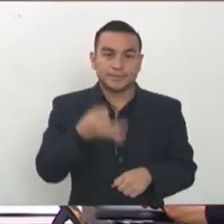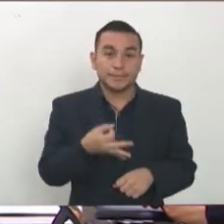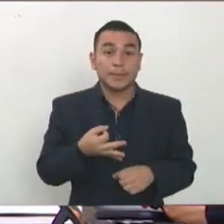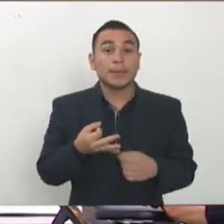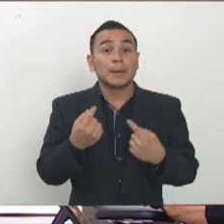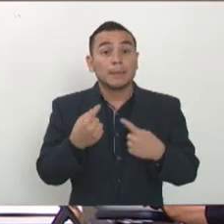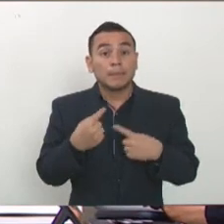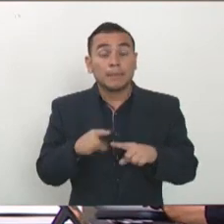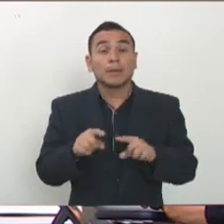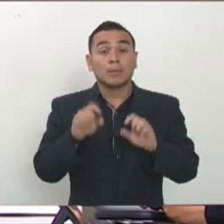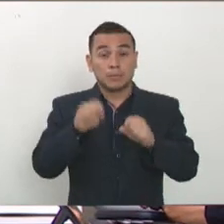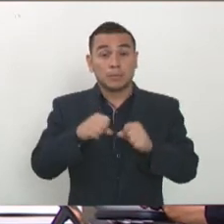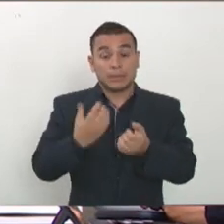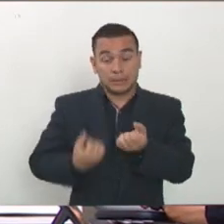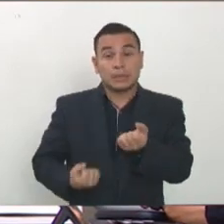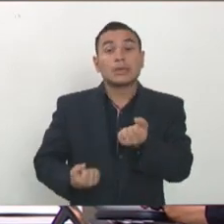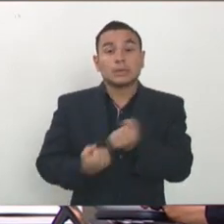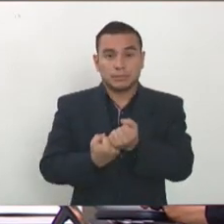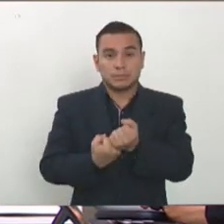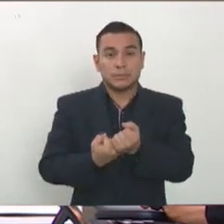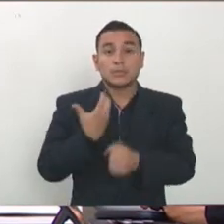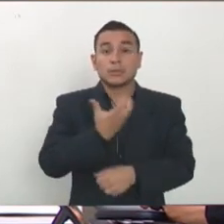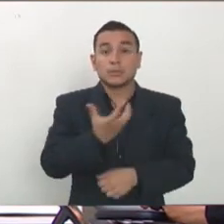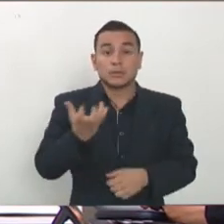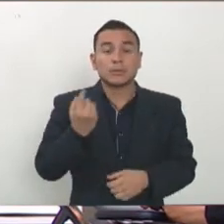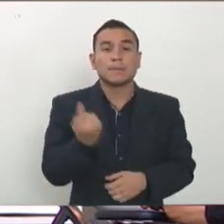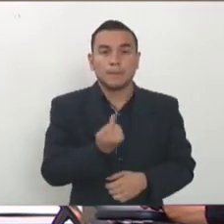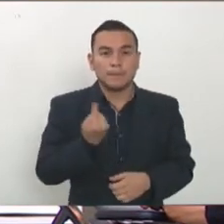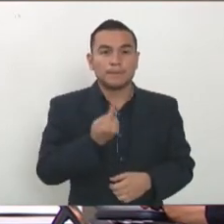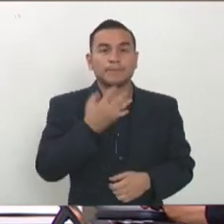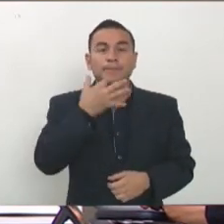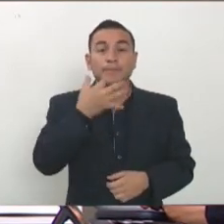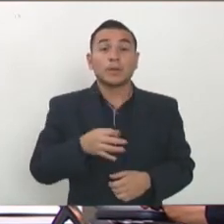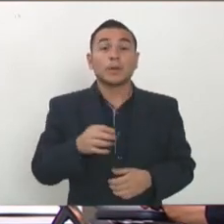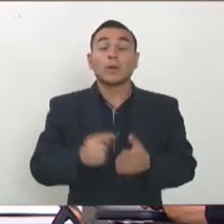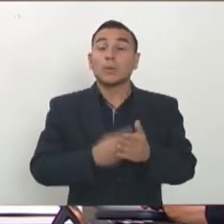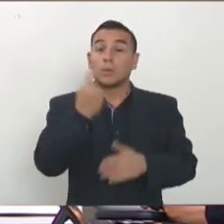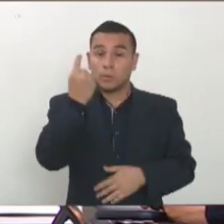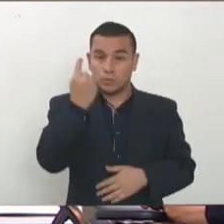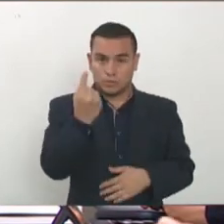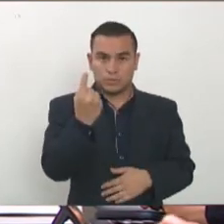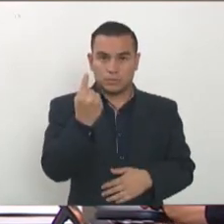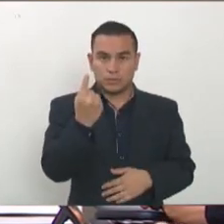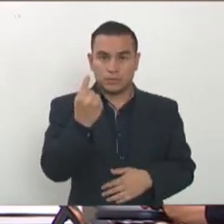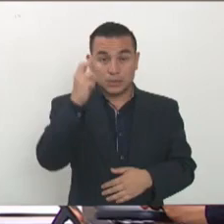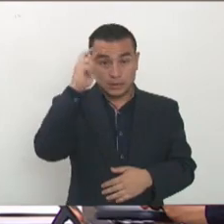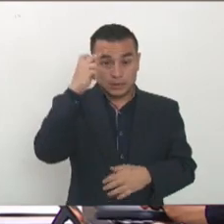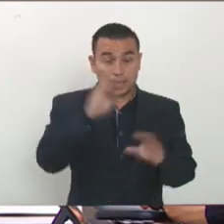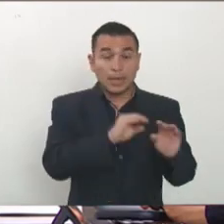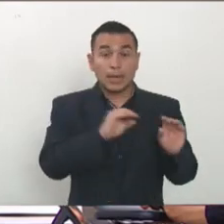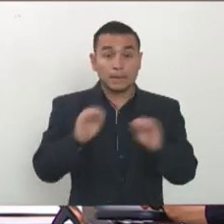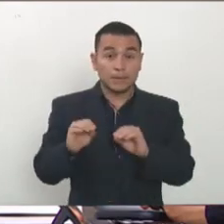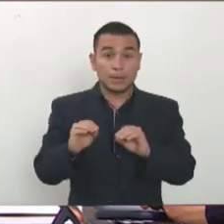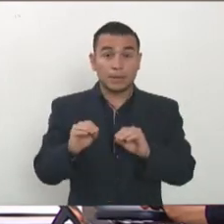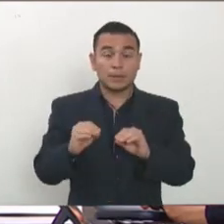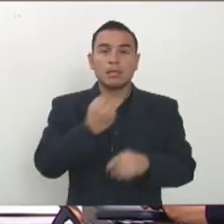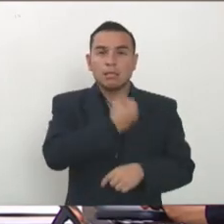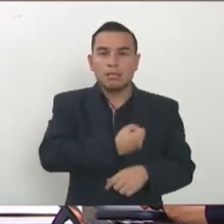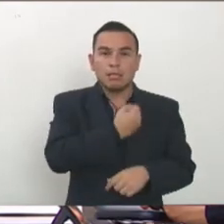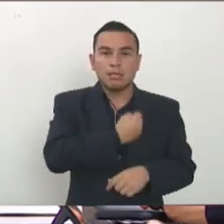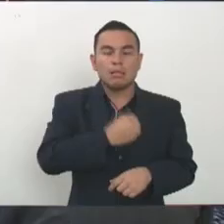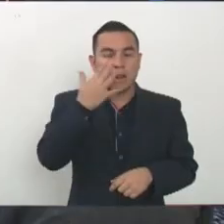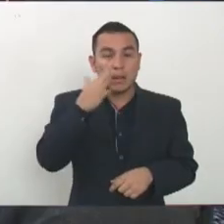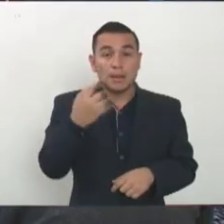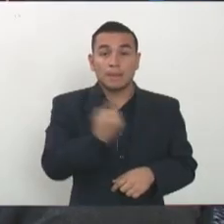pero va a servir mucho para la mayoría de la gente una de ellas es que se va a suspender eso solo aplica para la gente que está afectada directamente alguien me